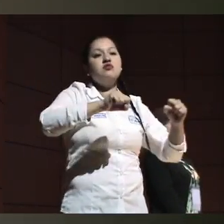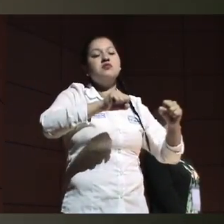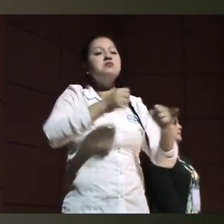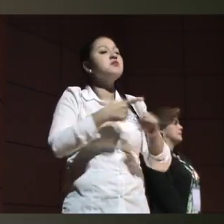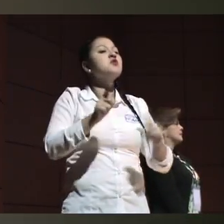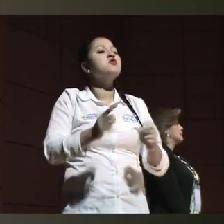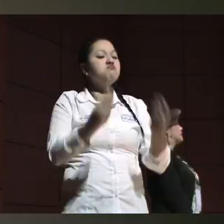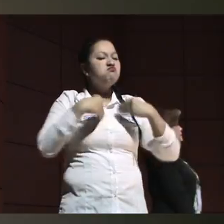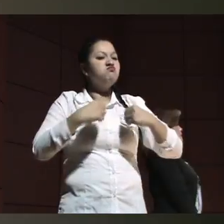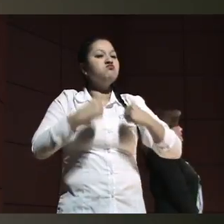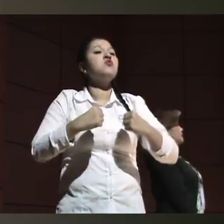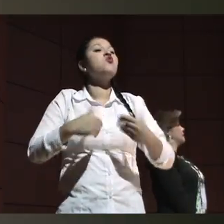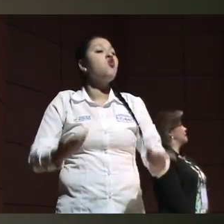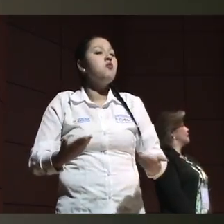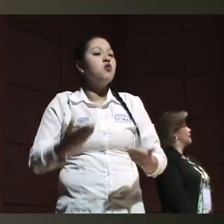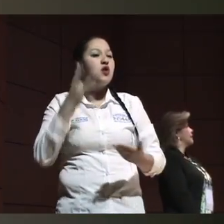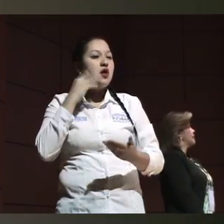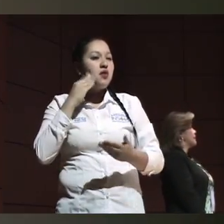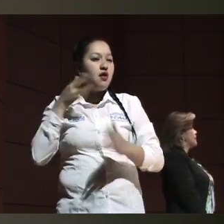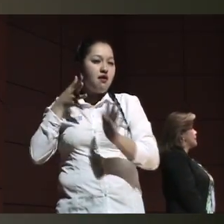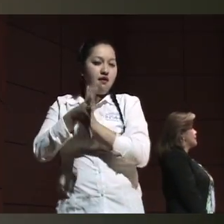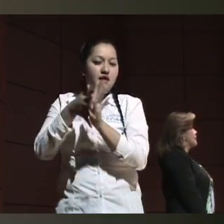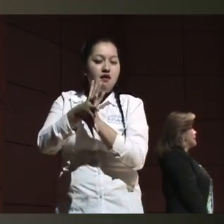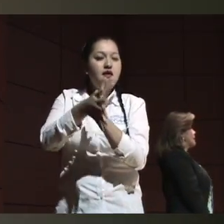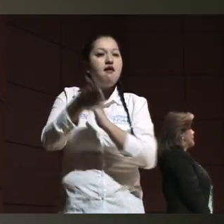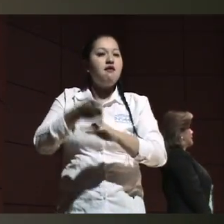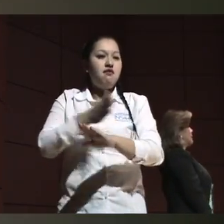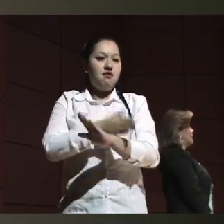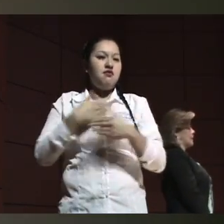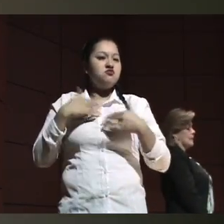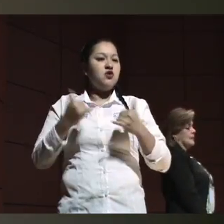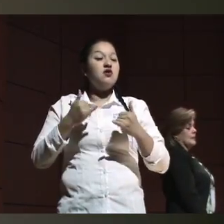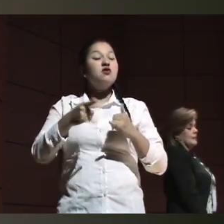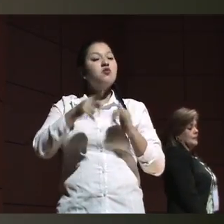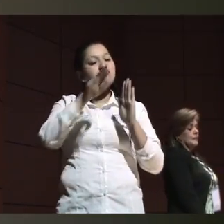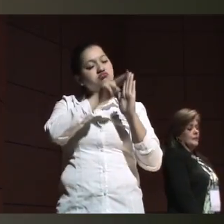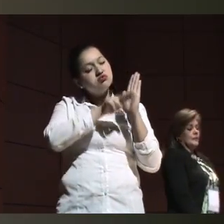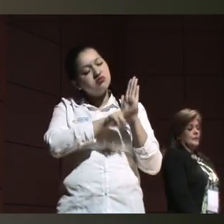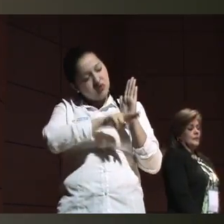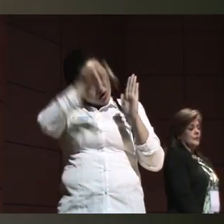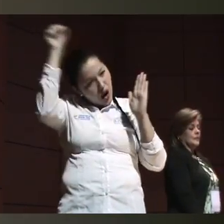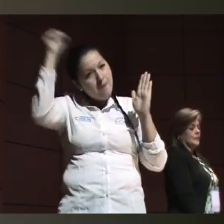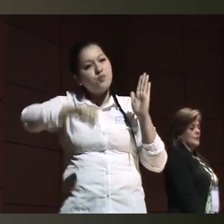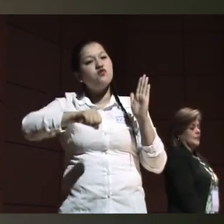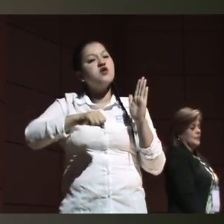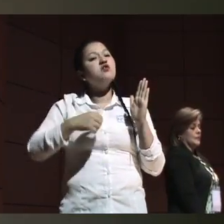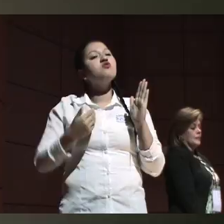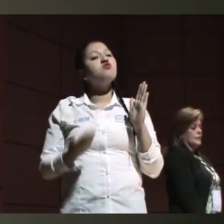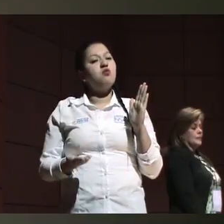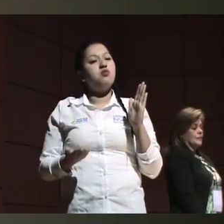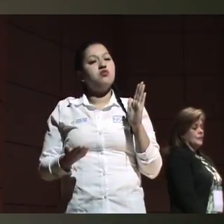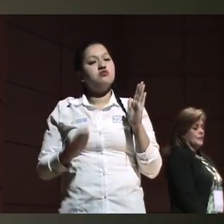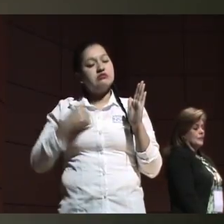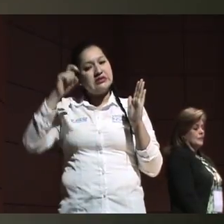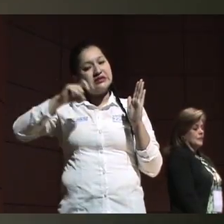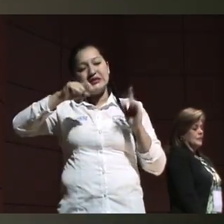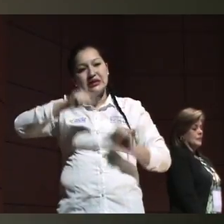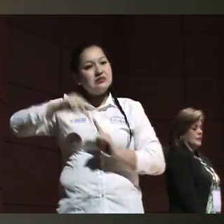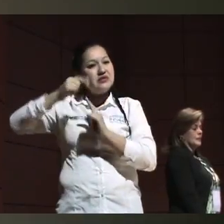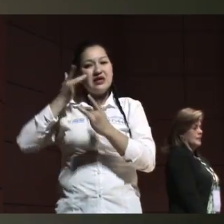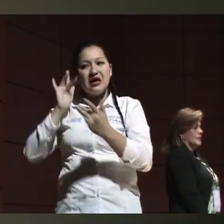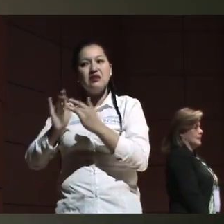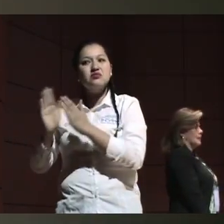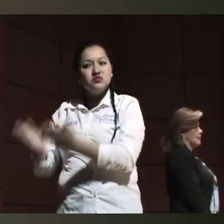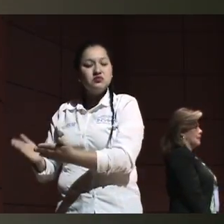asumimos y cómo la miramos desde la experiencia de nuestra vivencia. Cómo es que estas reglamentaciones llegan hasta donde están nuestras necesidades especiales. Entonces, con